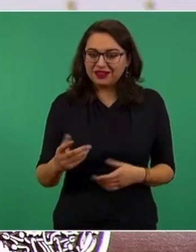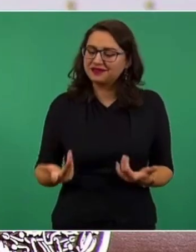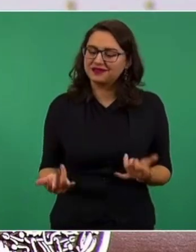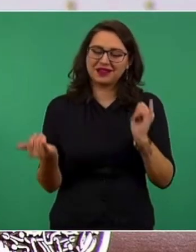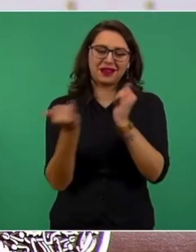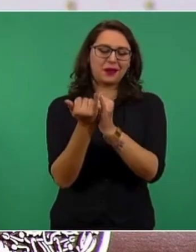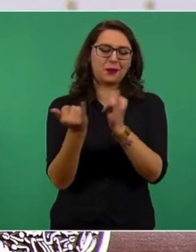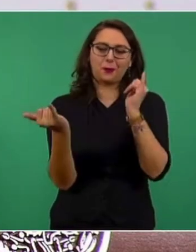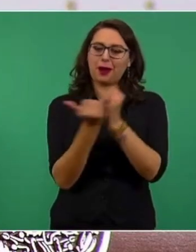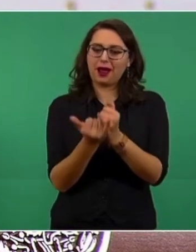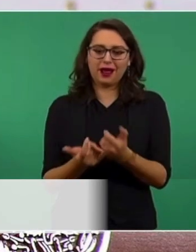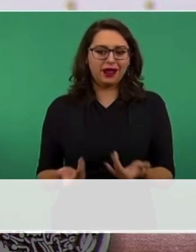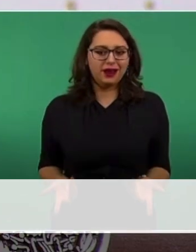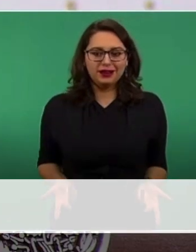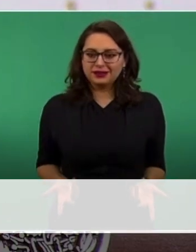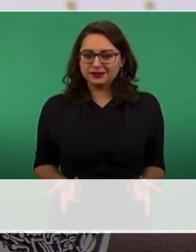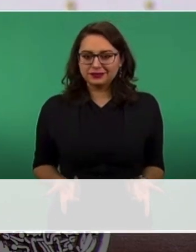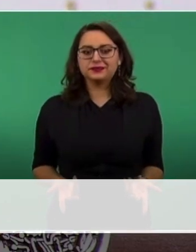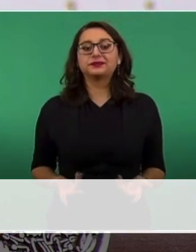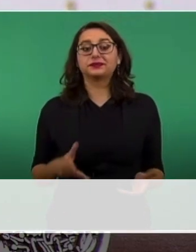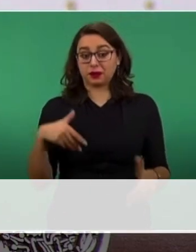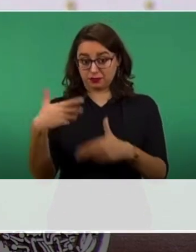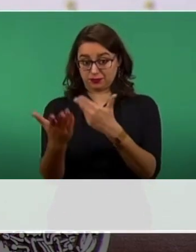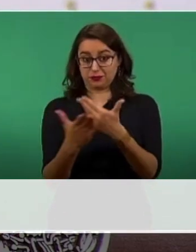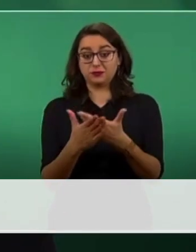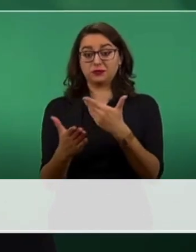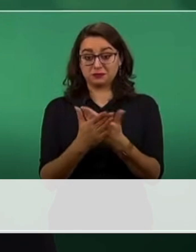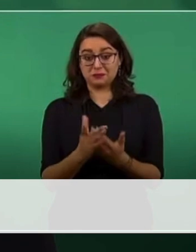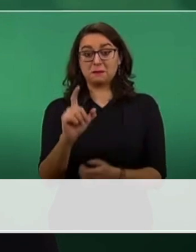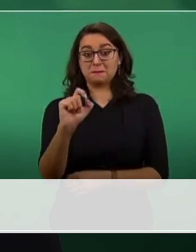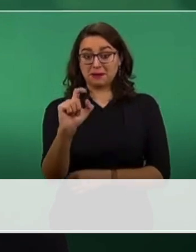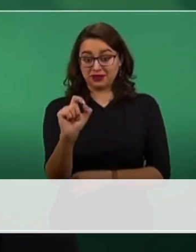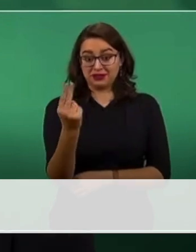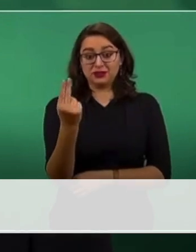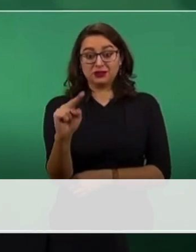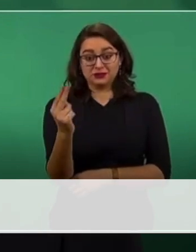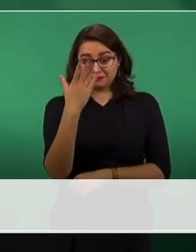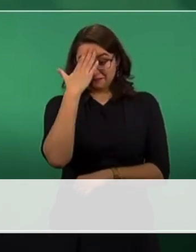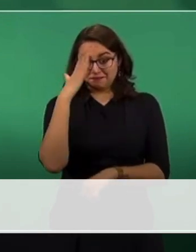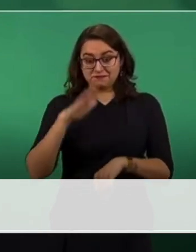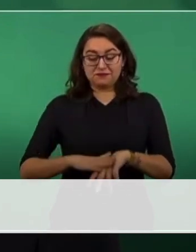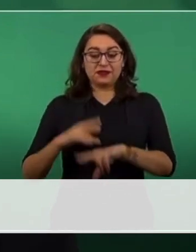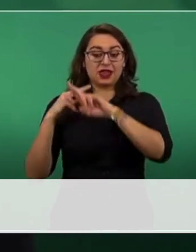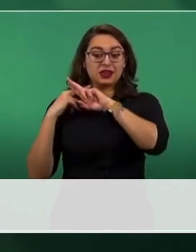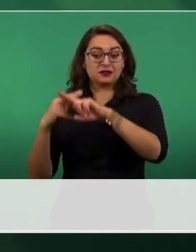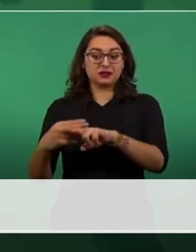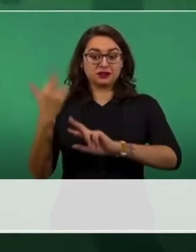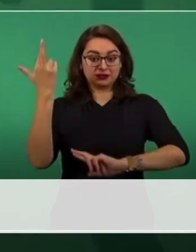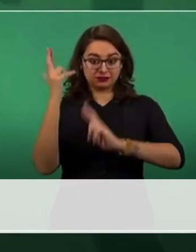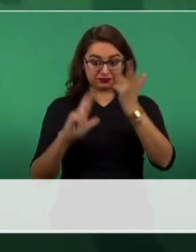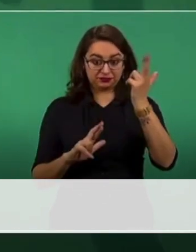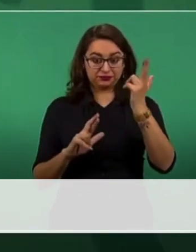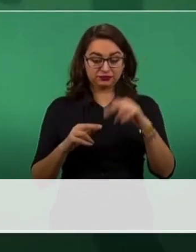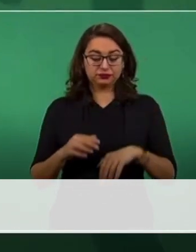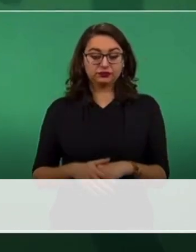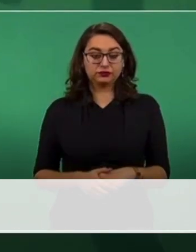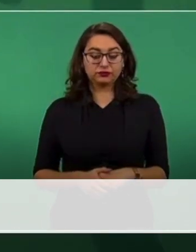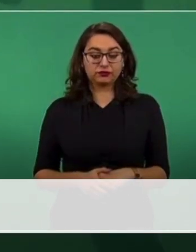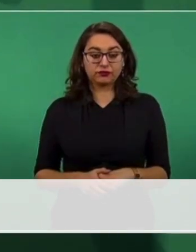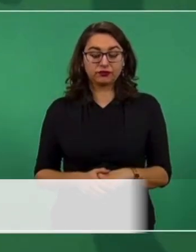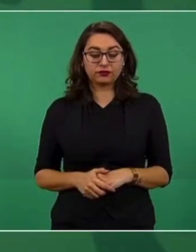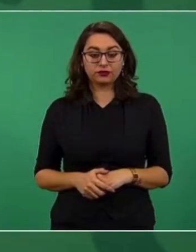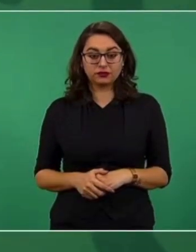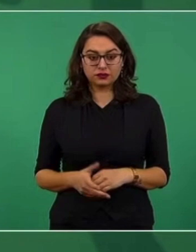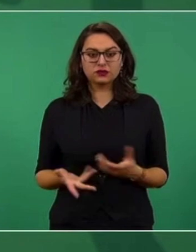Vamos a conmemorar este 20 de noviembre, un aniversario más de la Revolución, y se va a hacer como